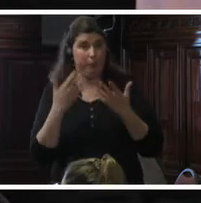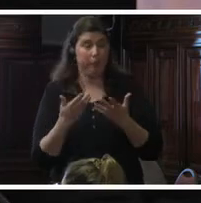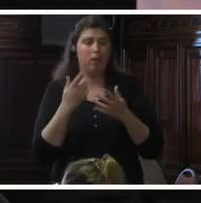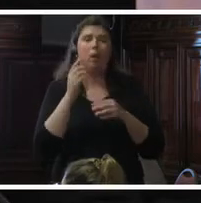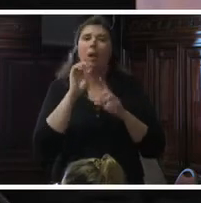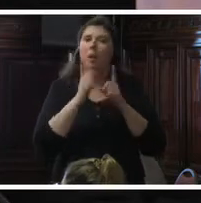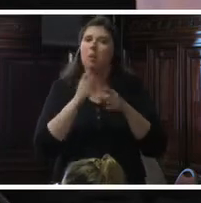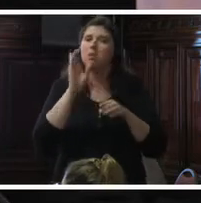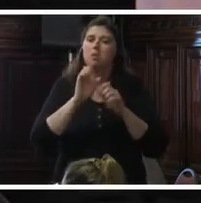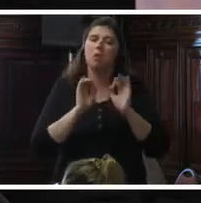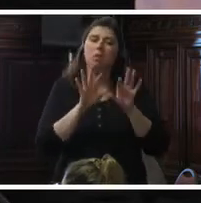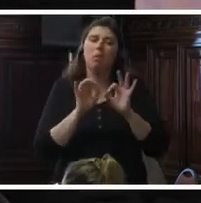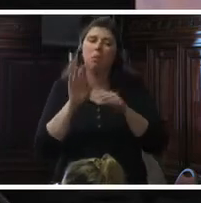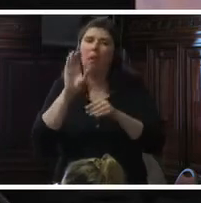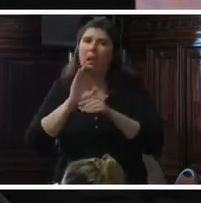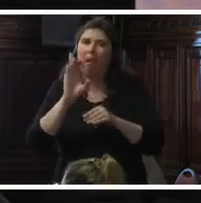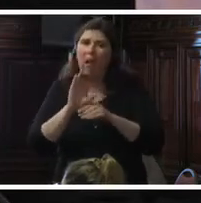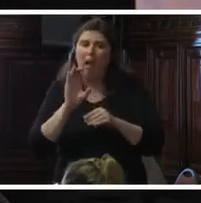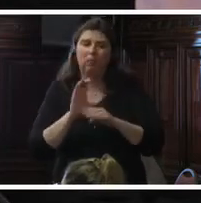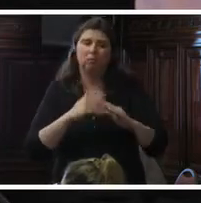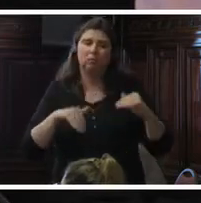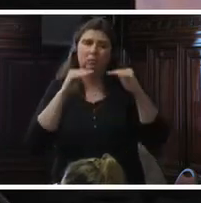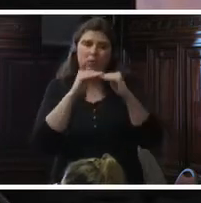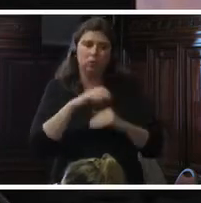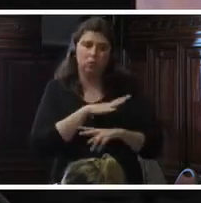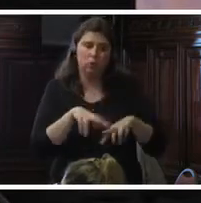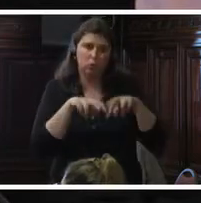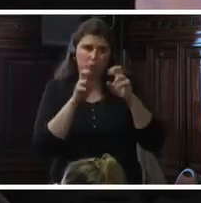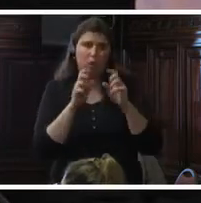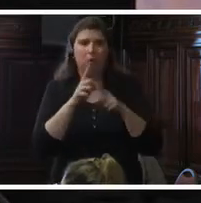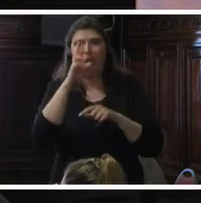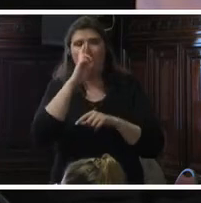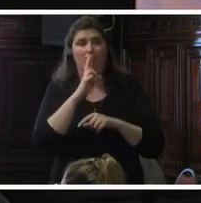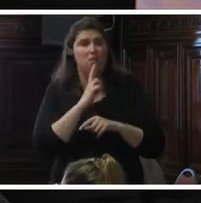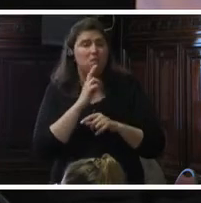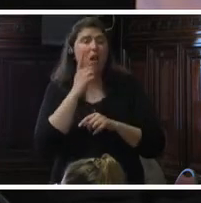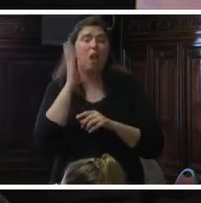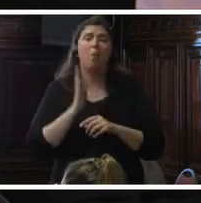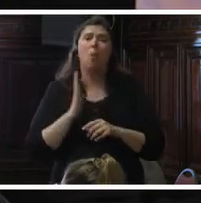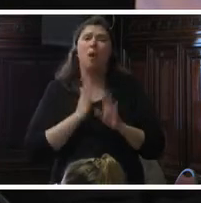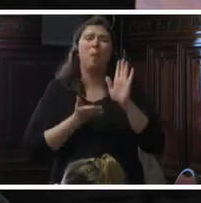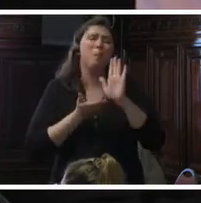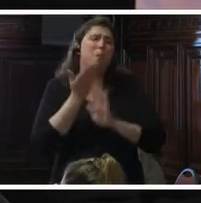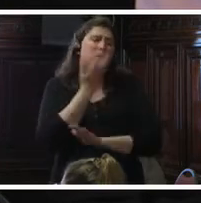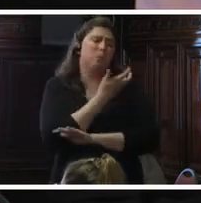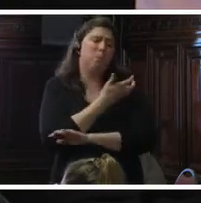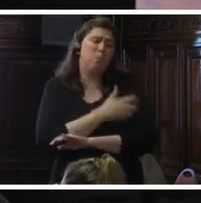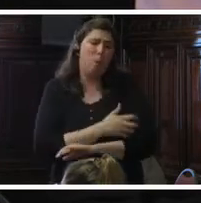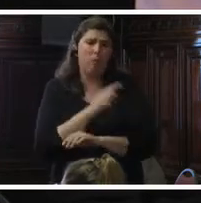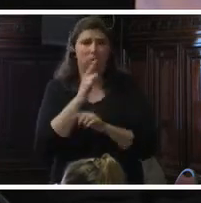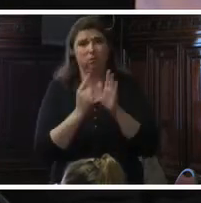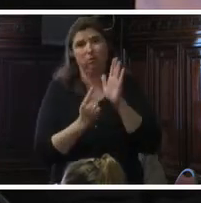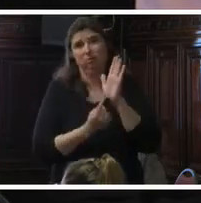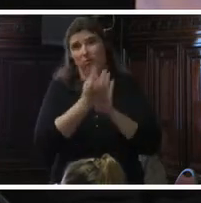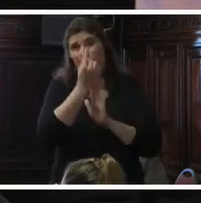clase, raza y que afecta a las mujeres y sus familias a las áreas más pobres en el nordeste del país. En Brasil, el